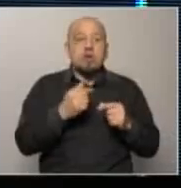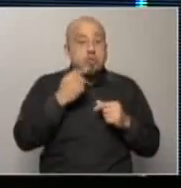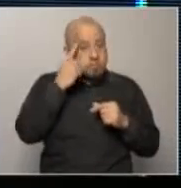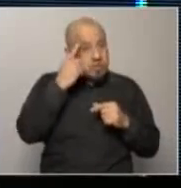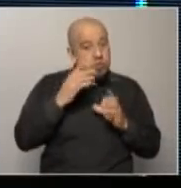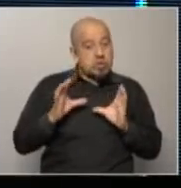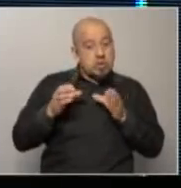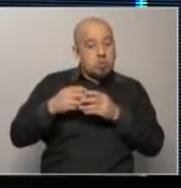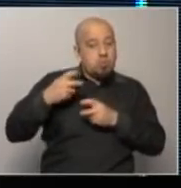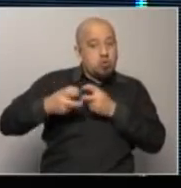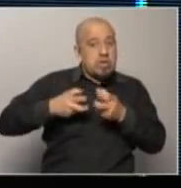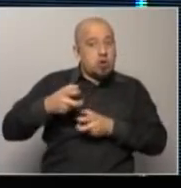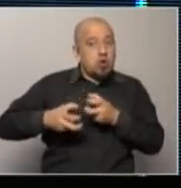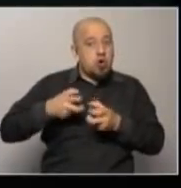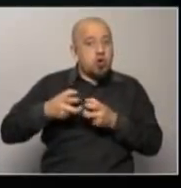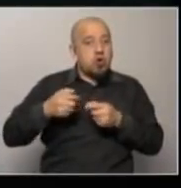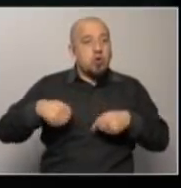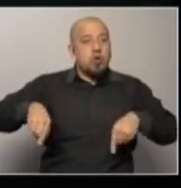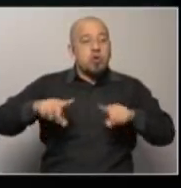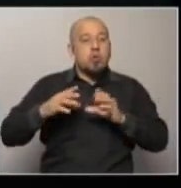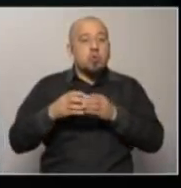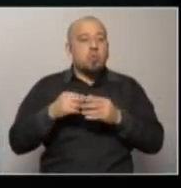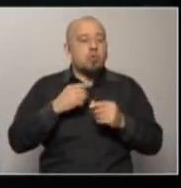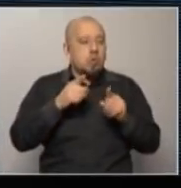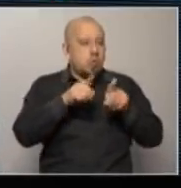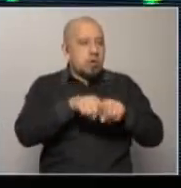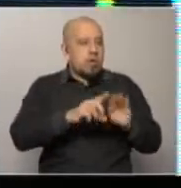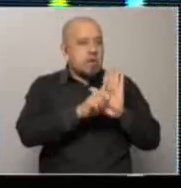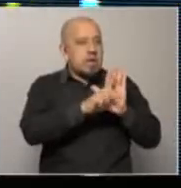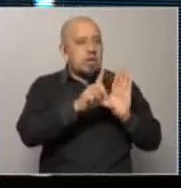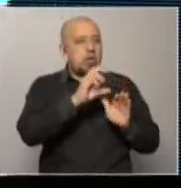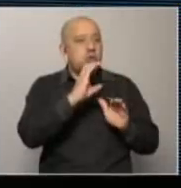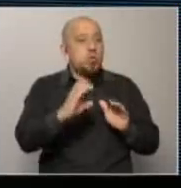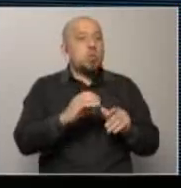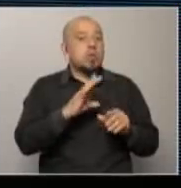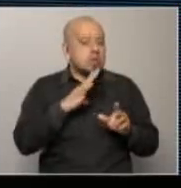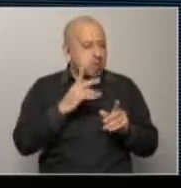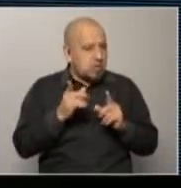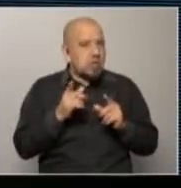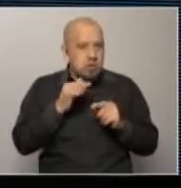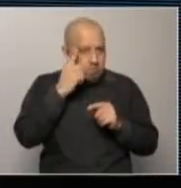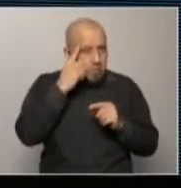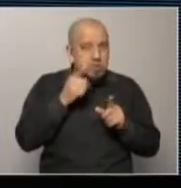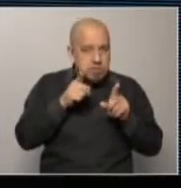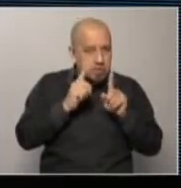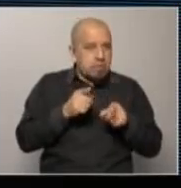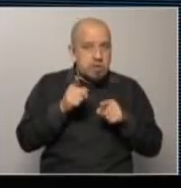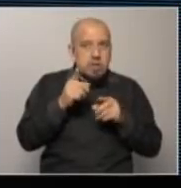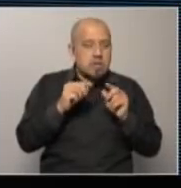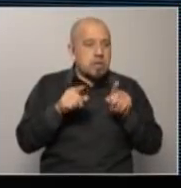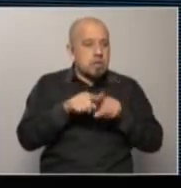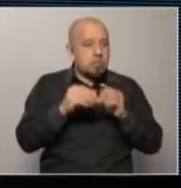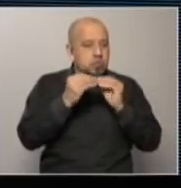me imagino que va a haber así como en la LUC hubo trancasos también lo va haber en el